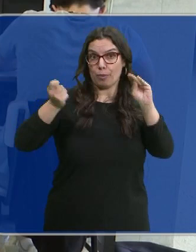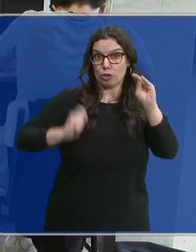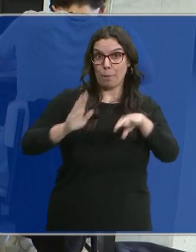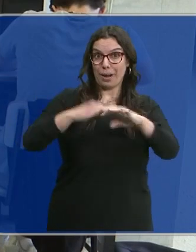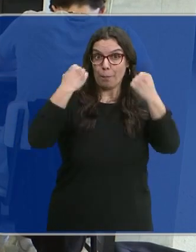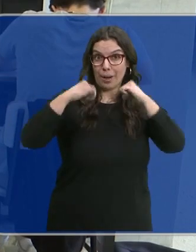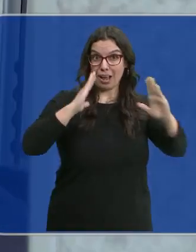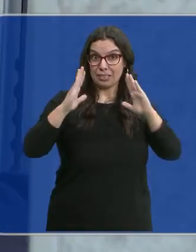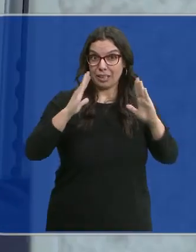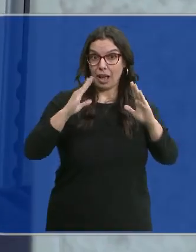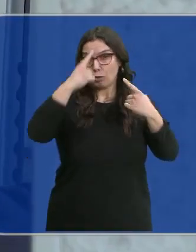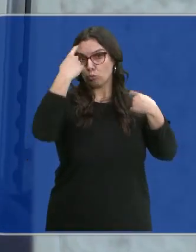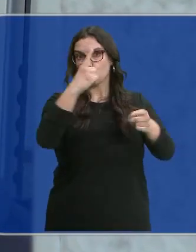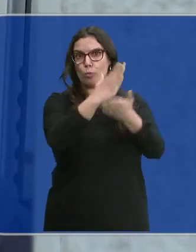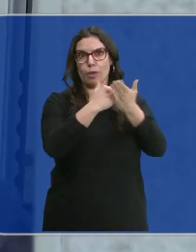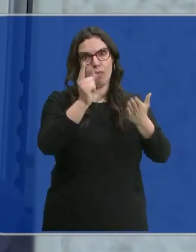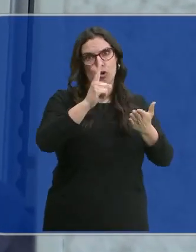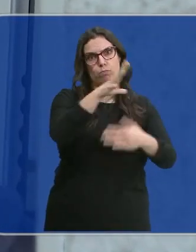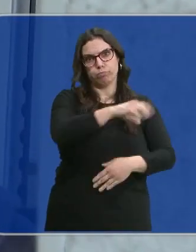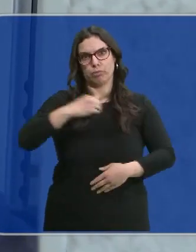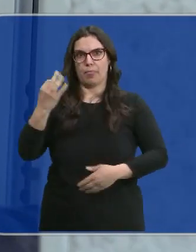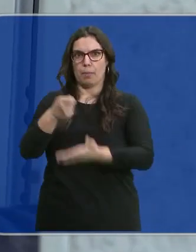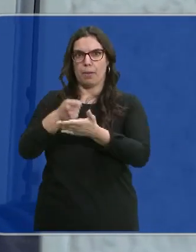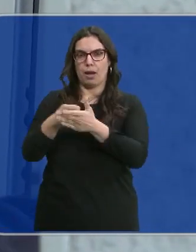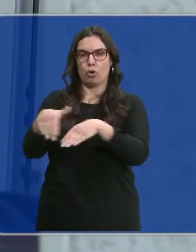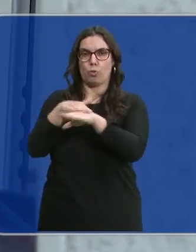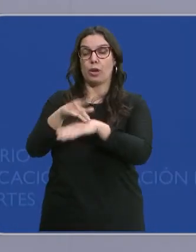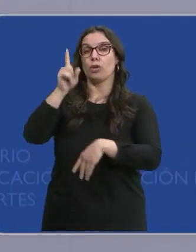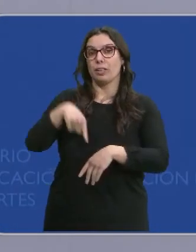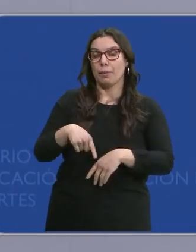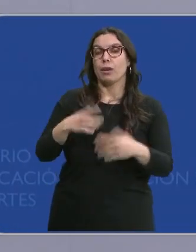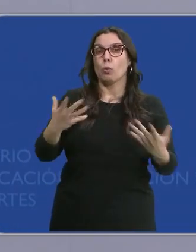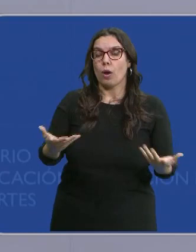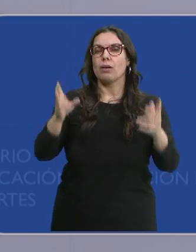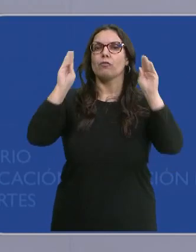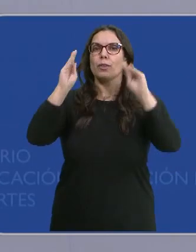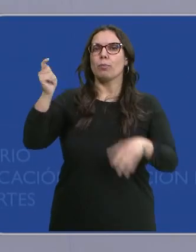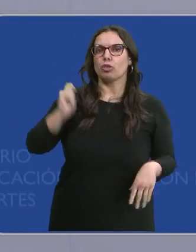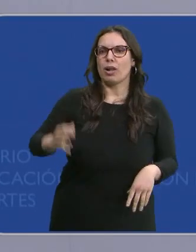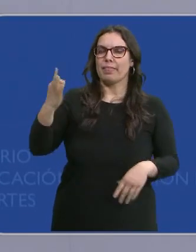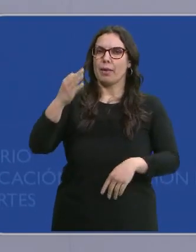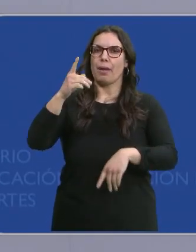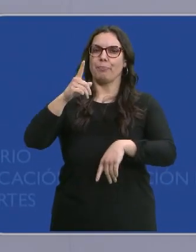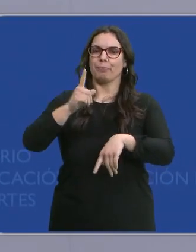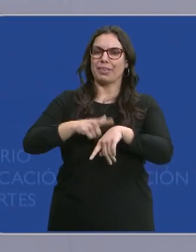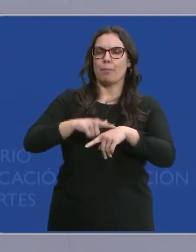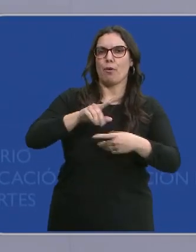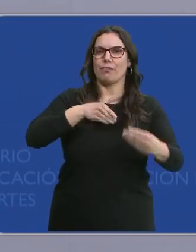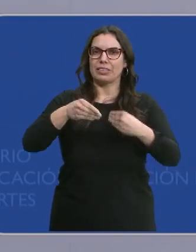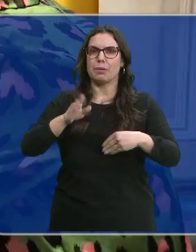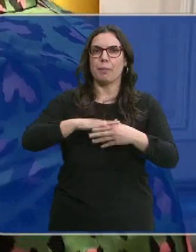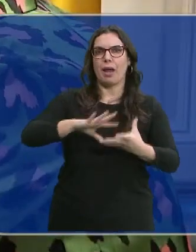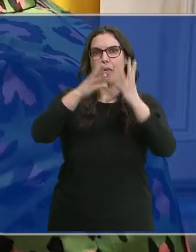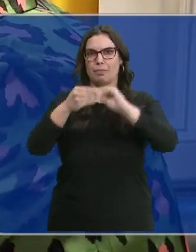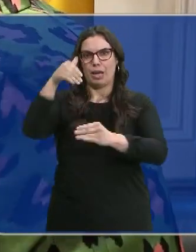no recaigan en las comunidades autónomas. Y siguiendo con la FP también... Más margen para adaptar los currículos de las